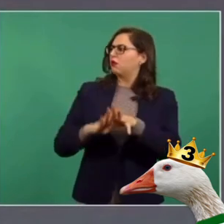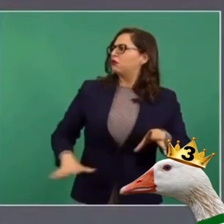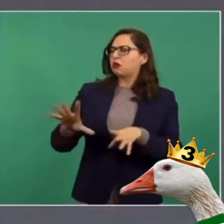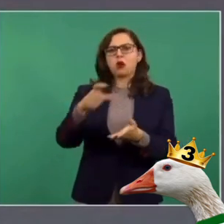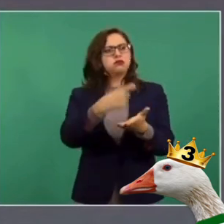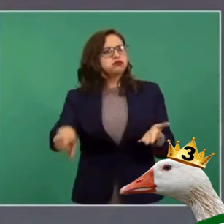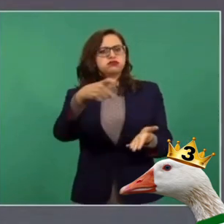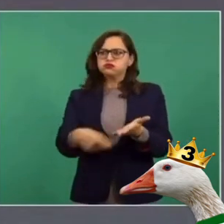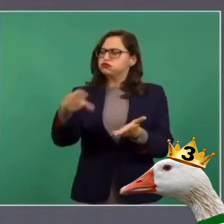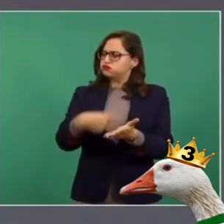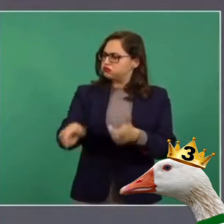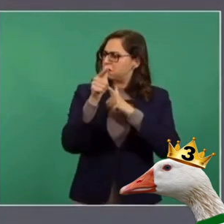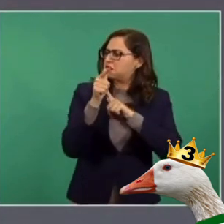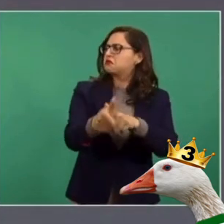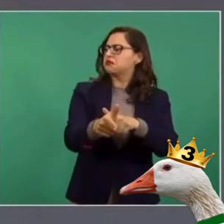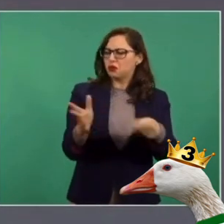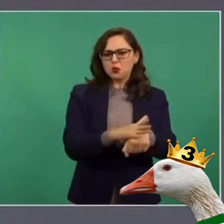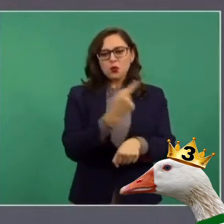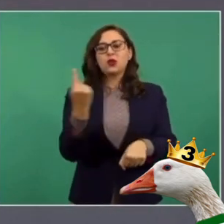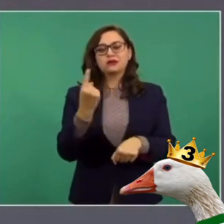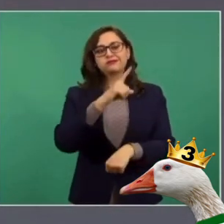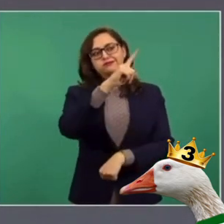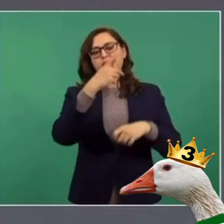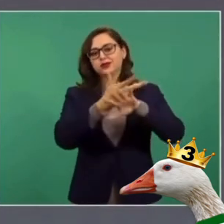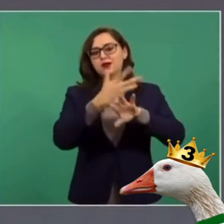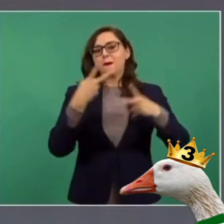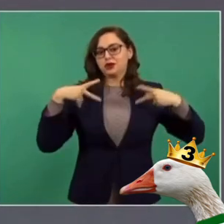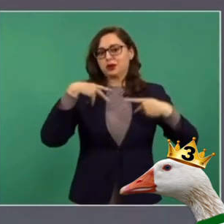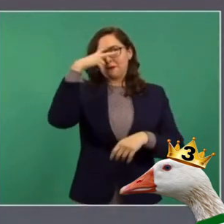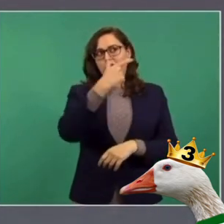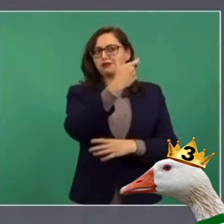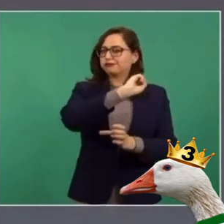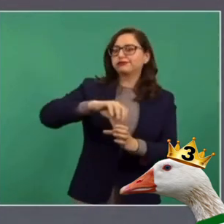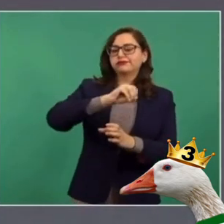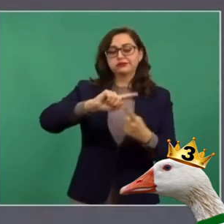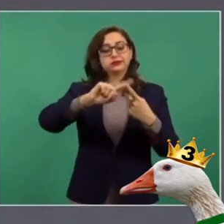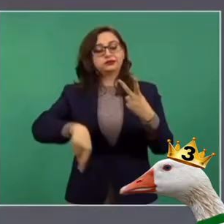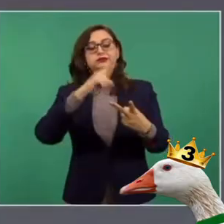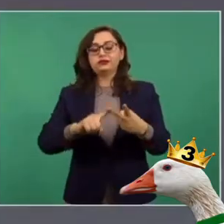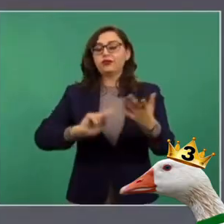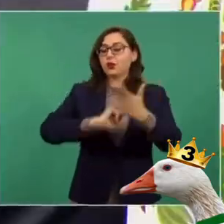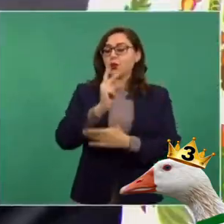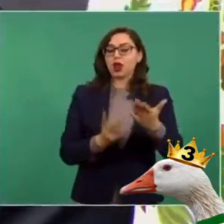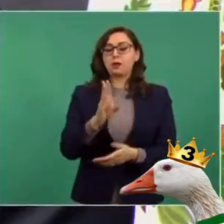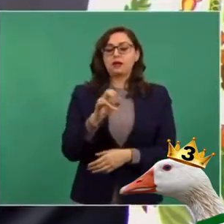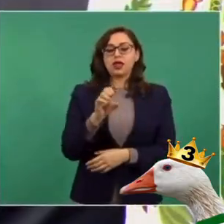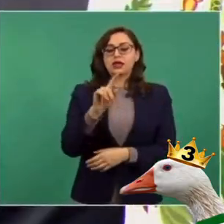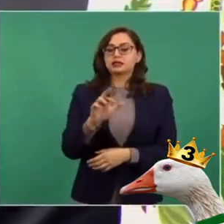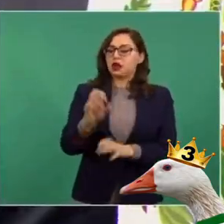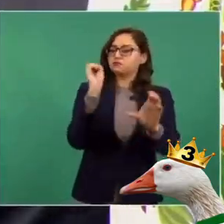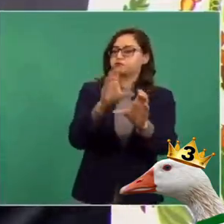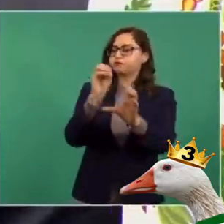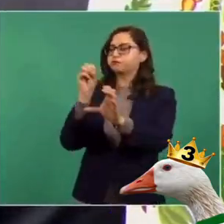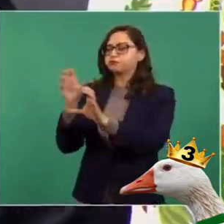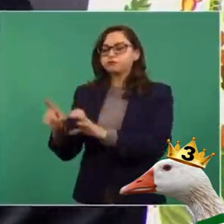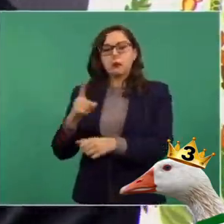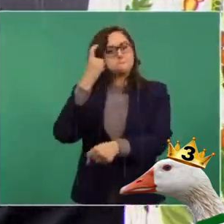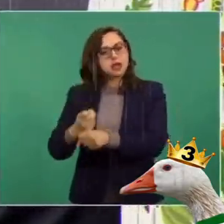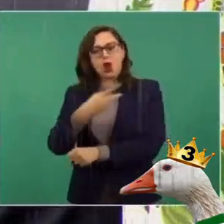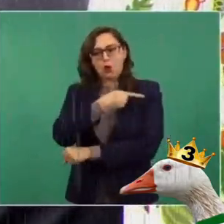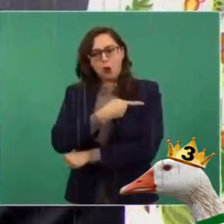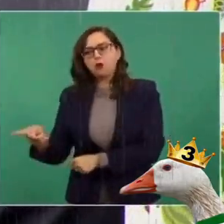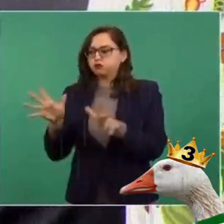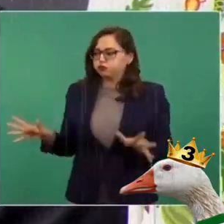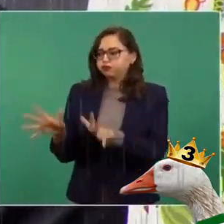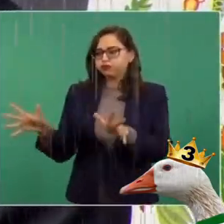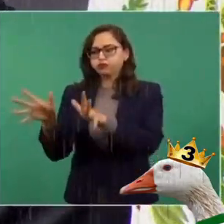Como ya lo expresé, a las remesas y a los apoyos de los programas de bienestar que llegan y se aplican de abajo hacia arriba, no como